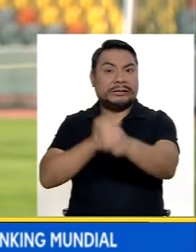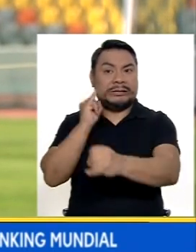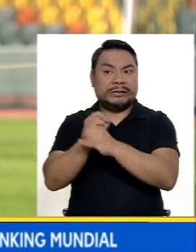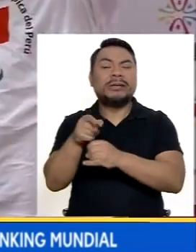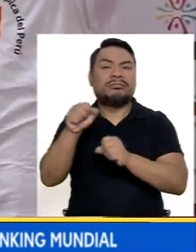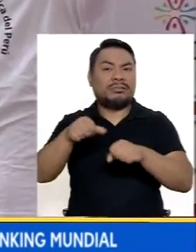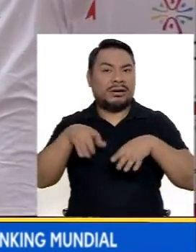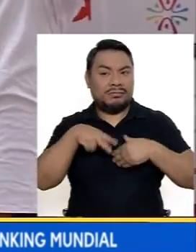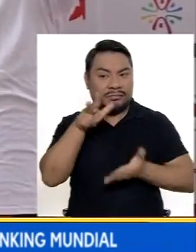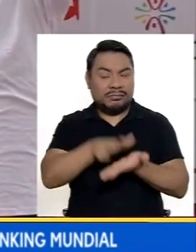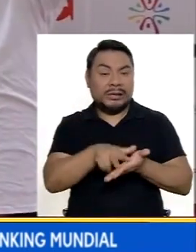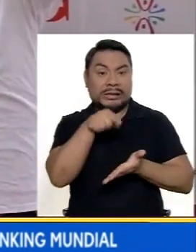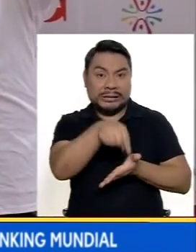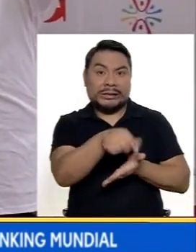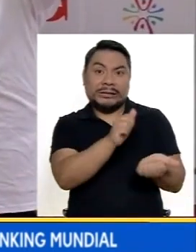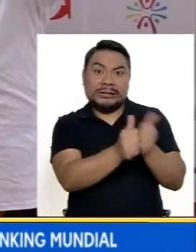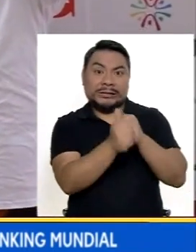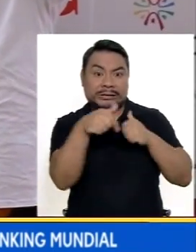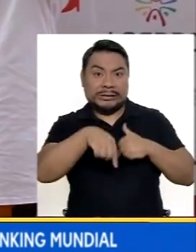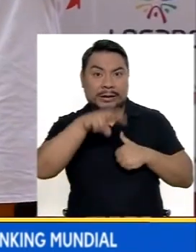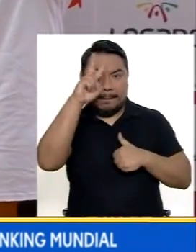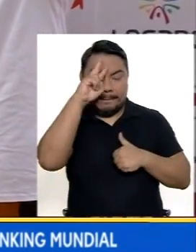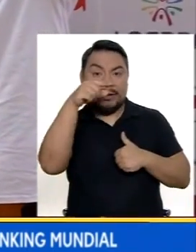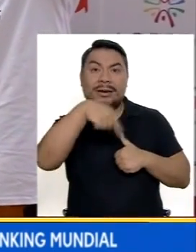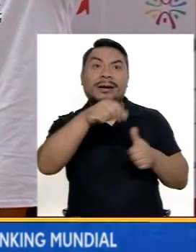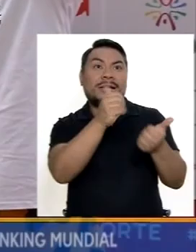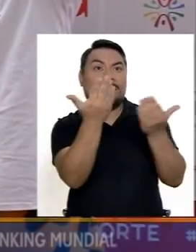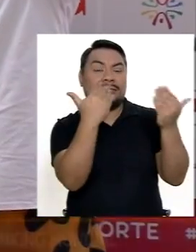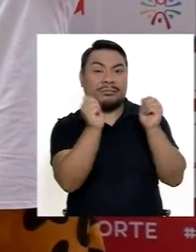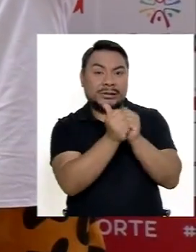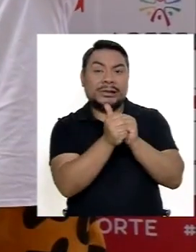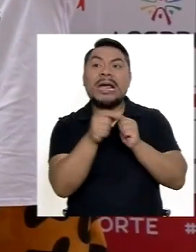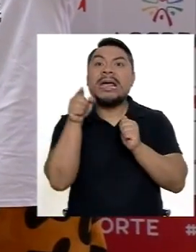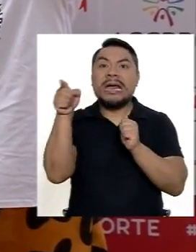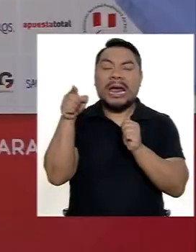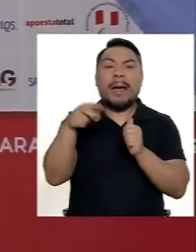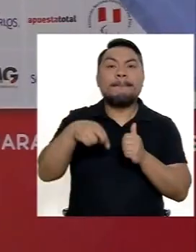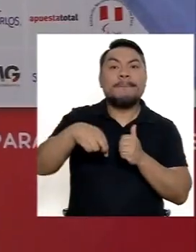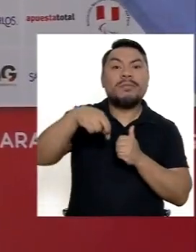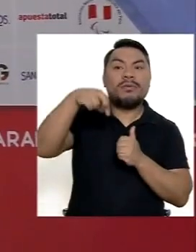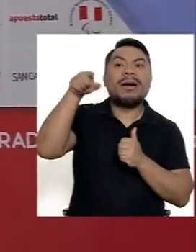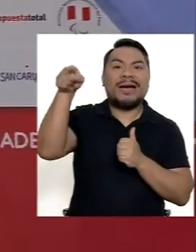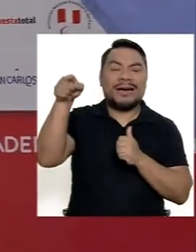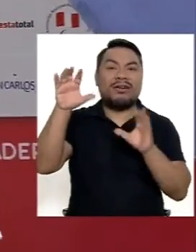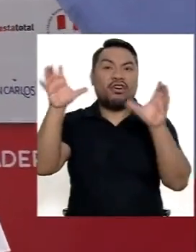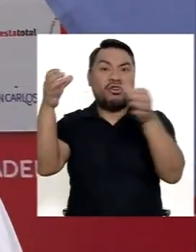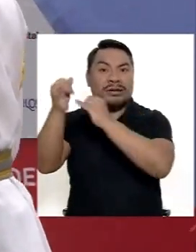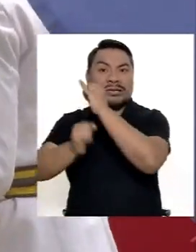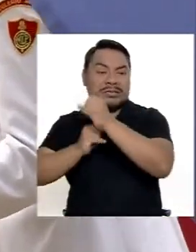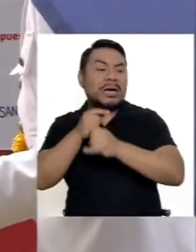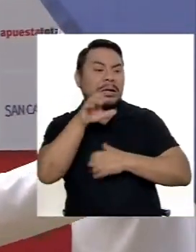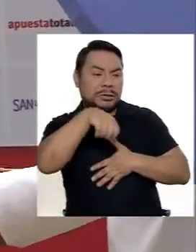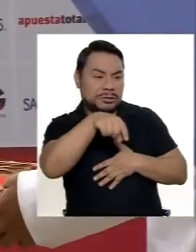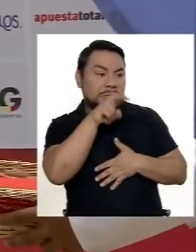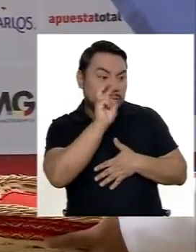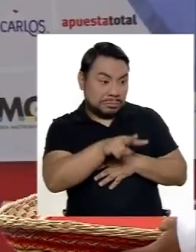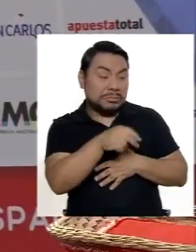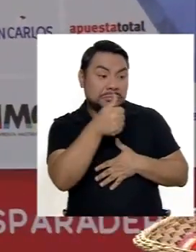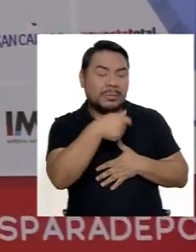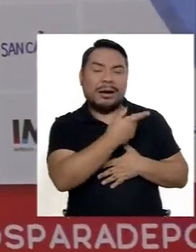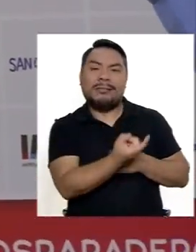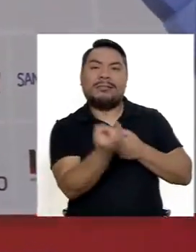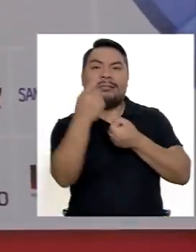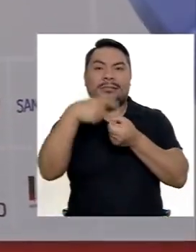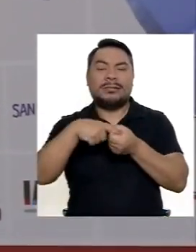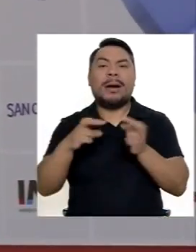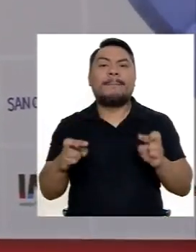Internacional Es que estas marcas Que se realizan acá Son subidas al ranking mundial Y son lo que nos van a dar El cupo y la